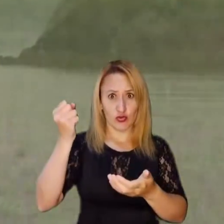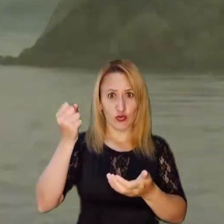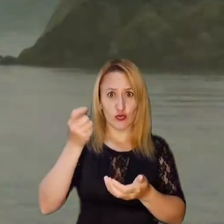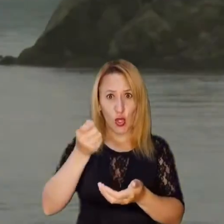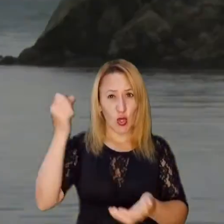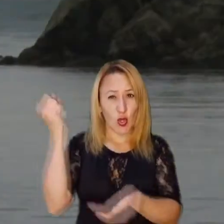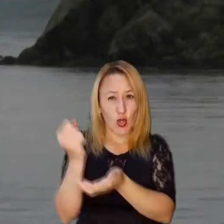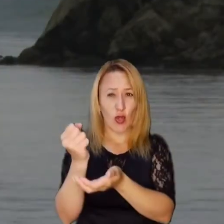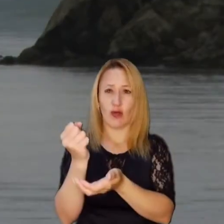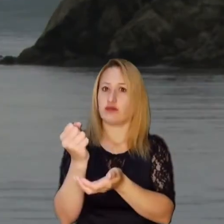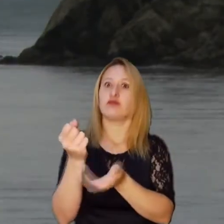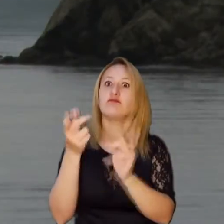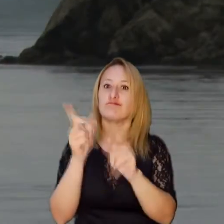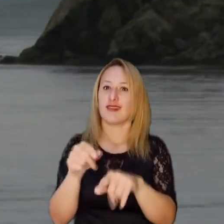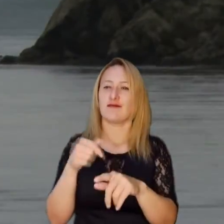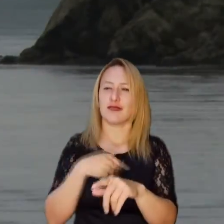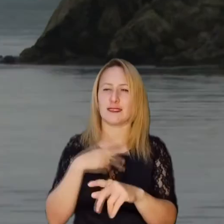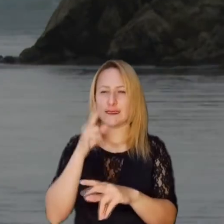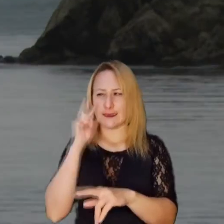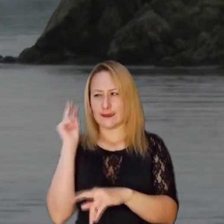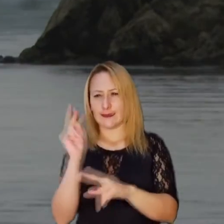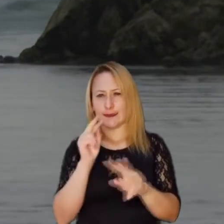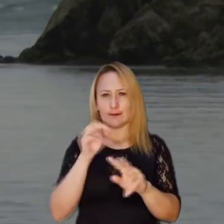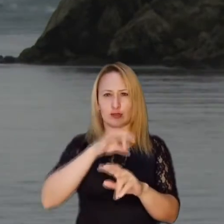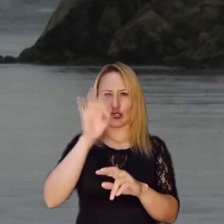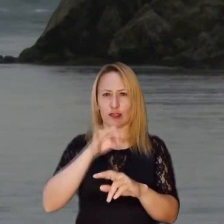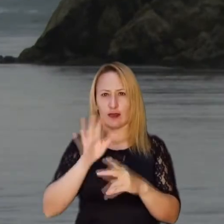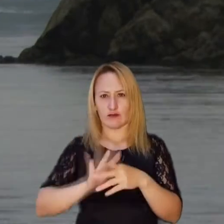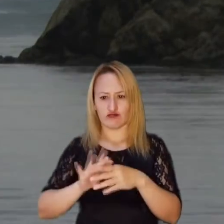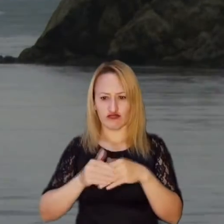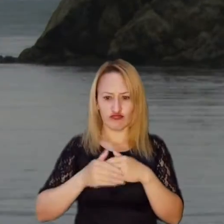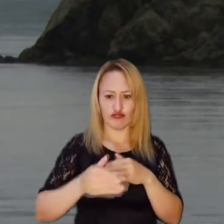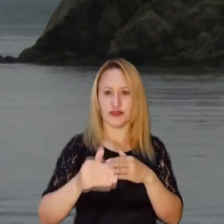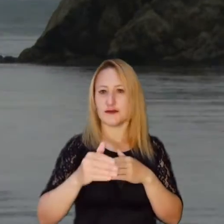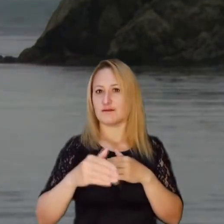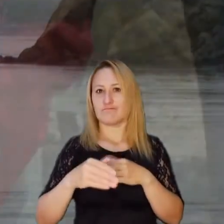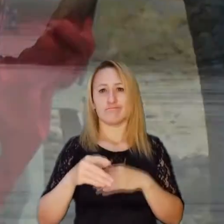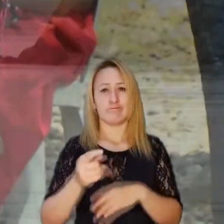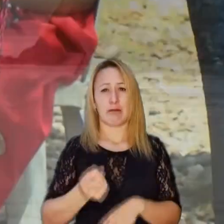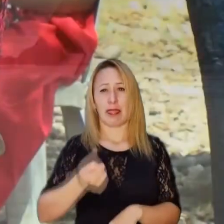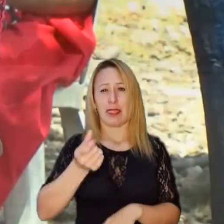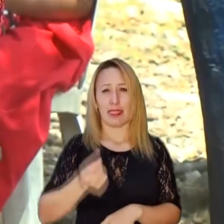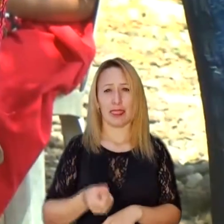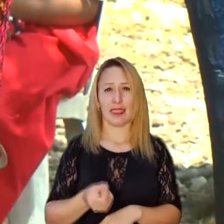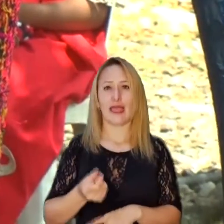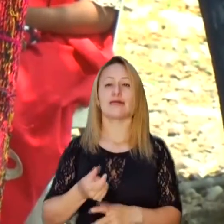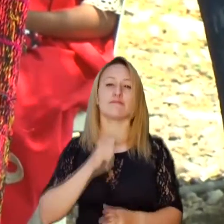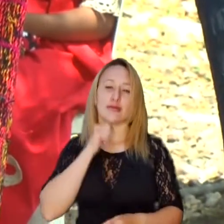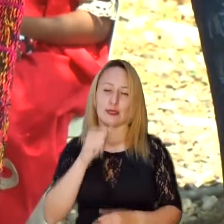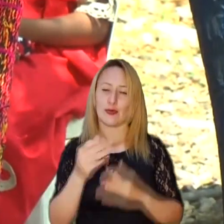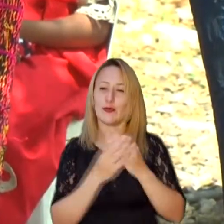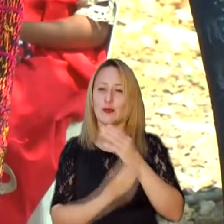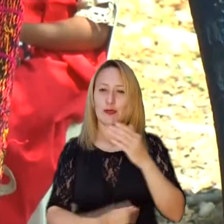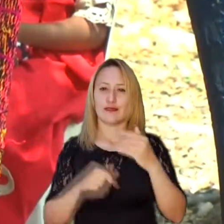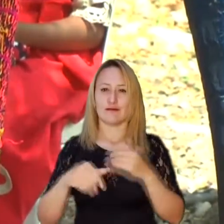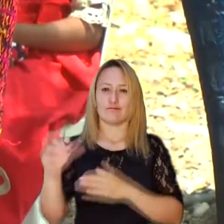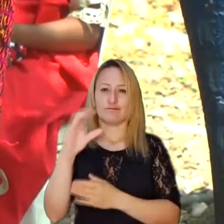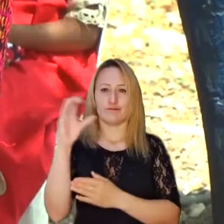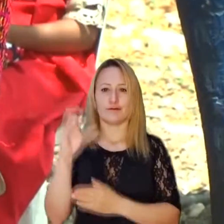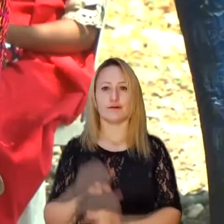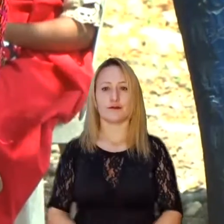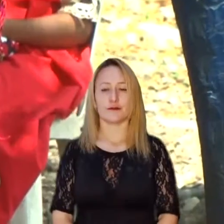importante. La alerta está dada, ya que no solo los recursos son pocos, sino que también se detectan deficientes